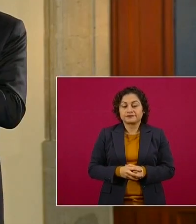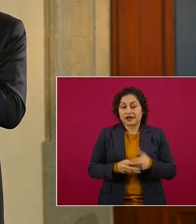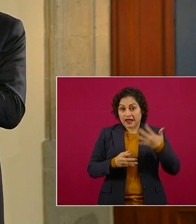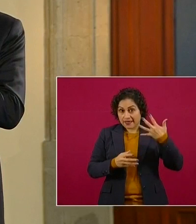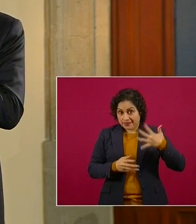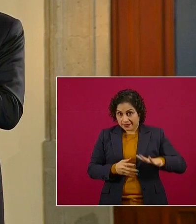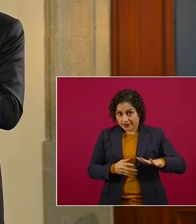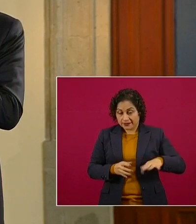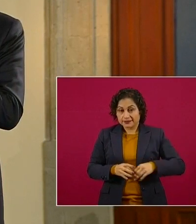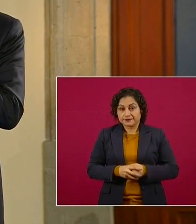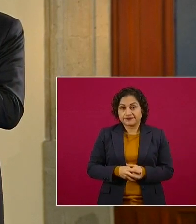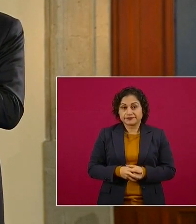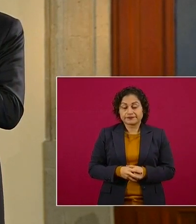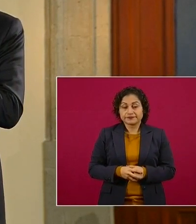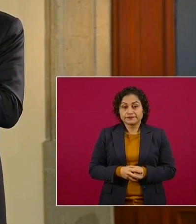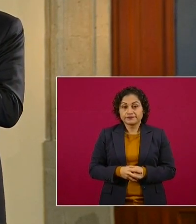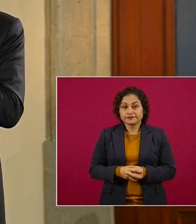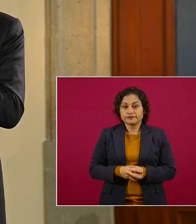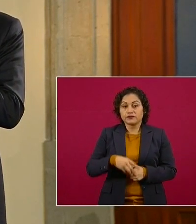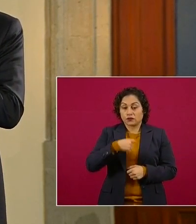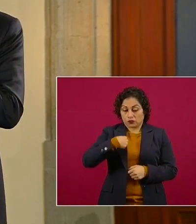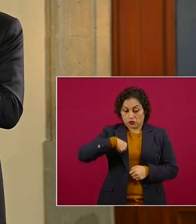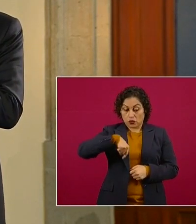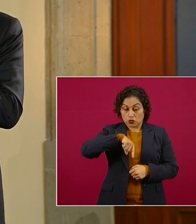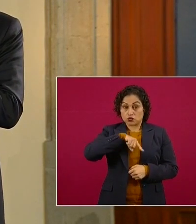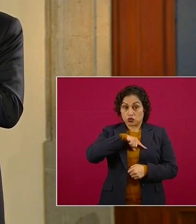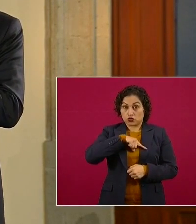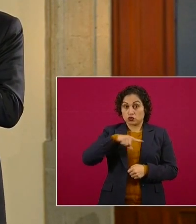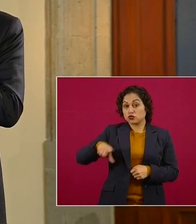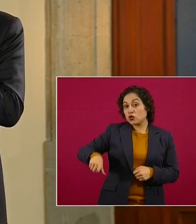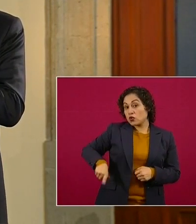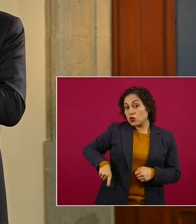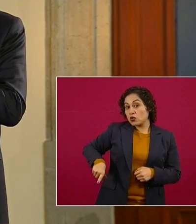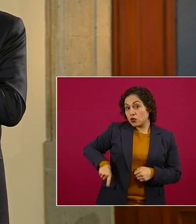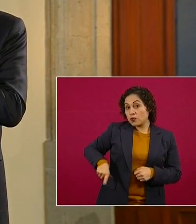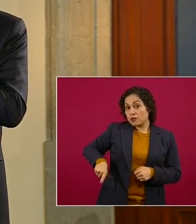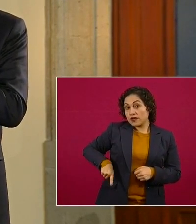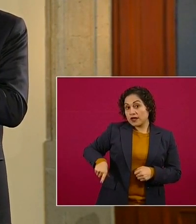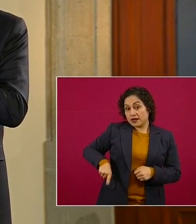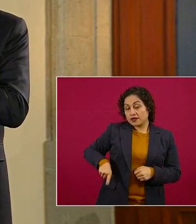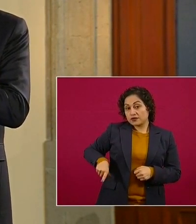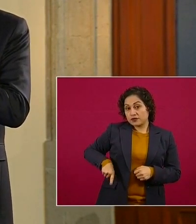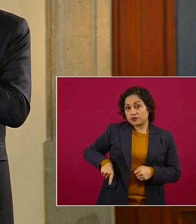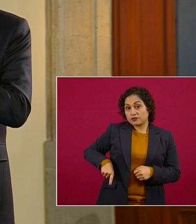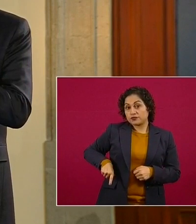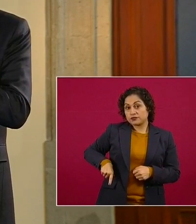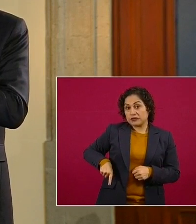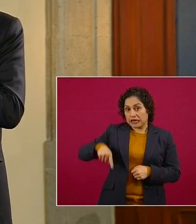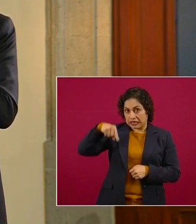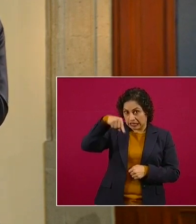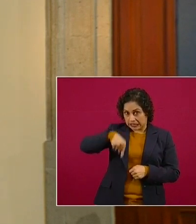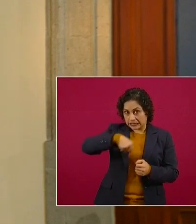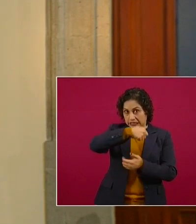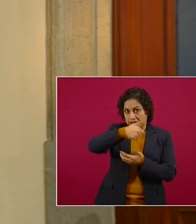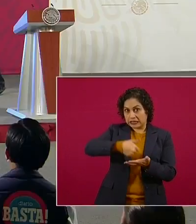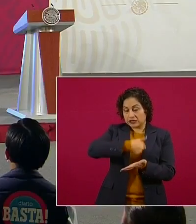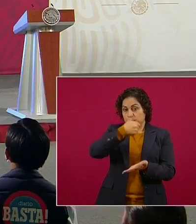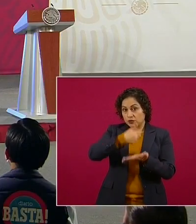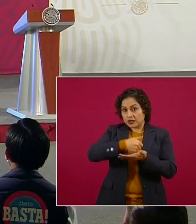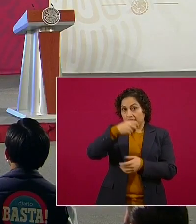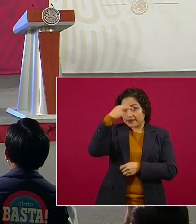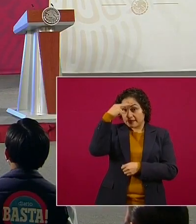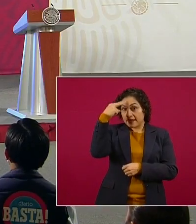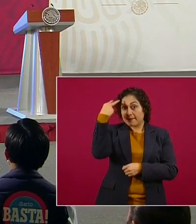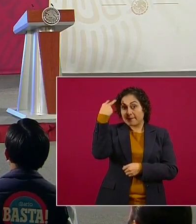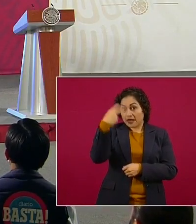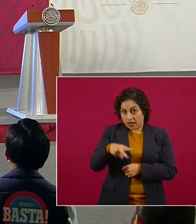nosotros, el gobierno, va a ampliar sobre todo aquí en la Ciudad de México en